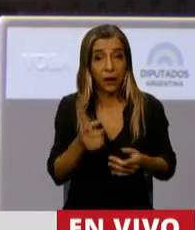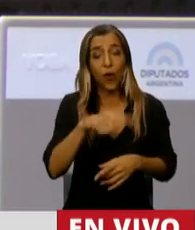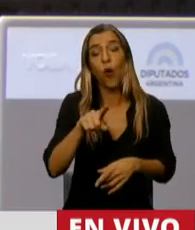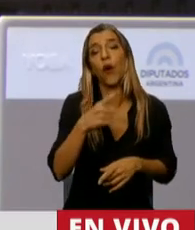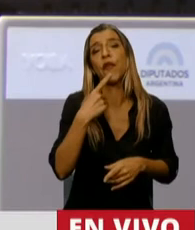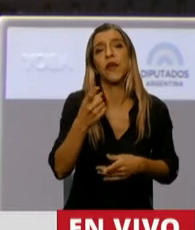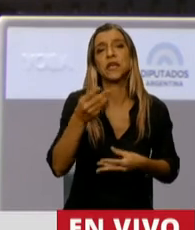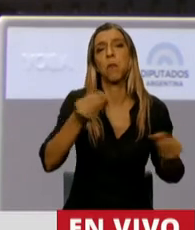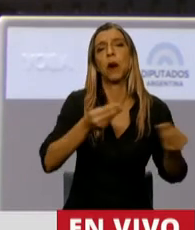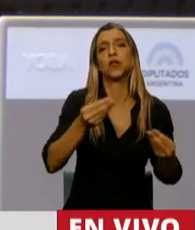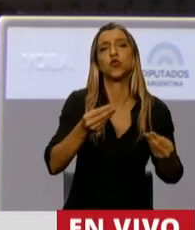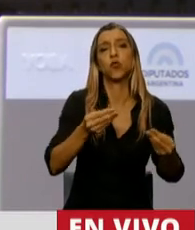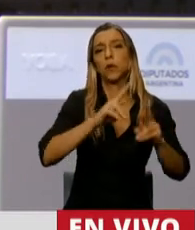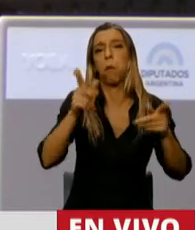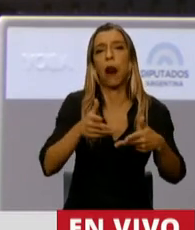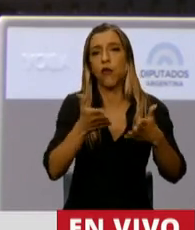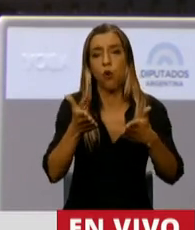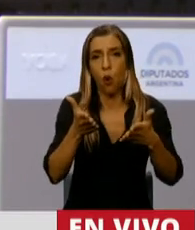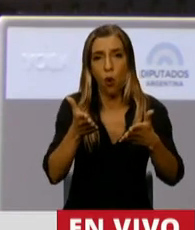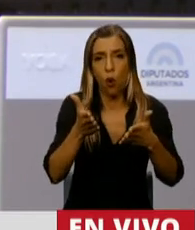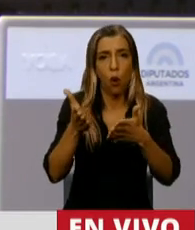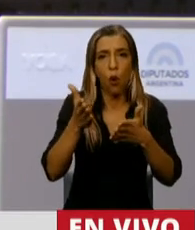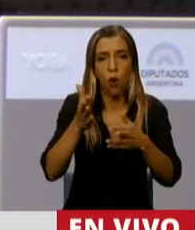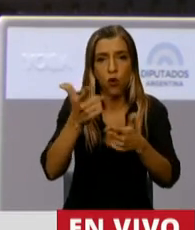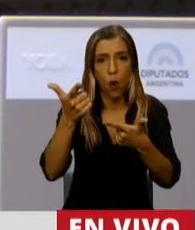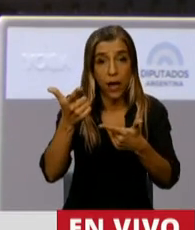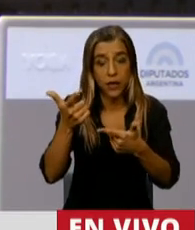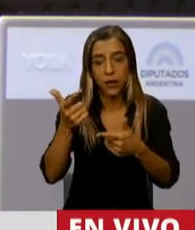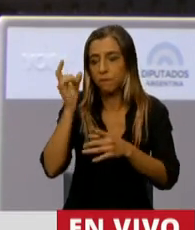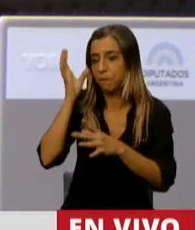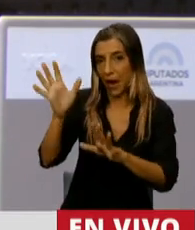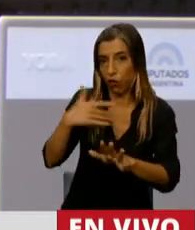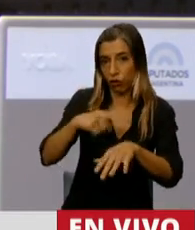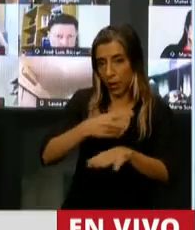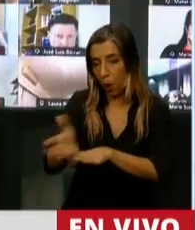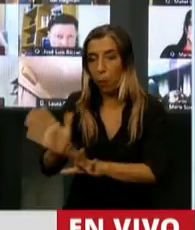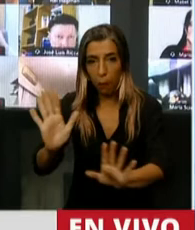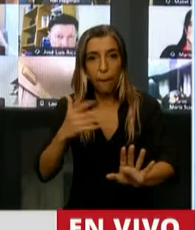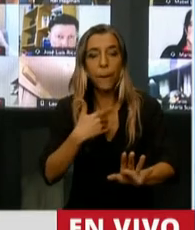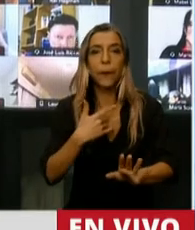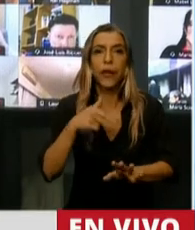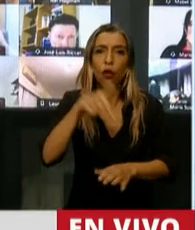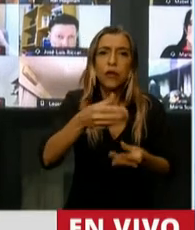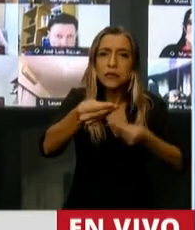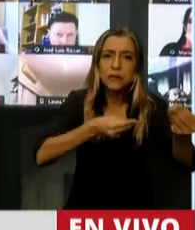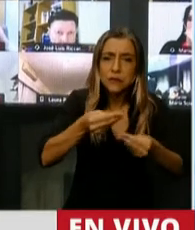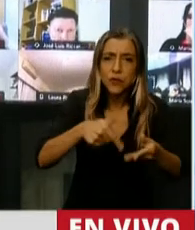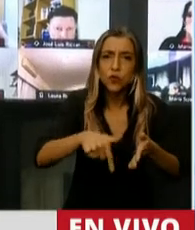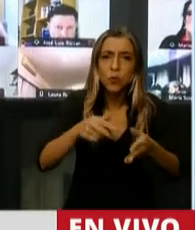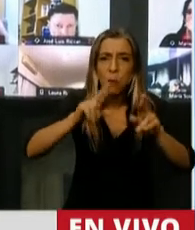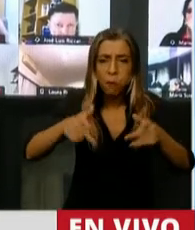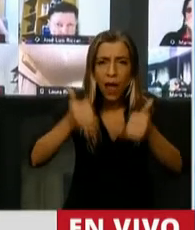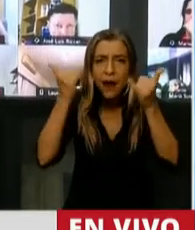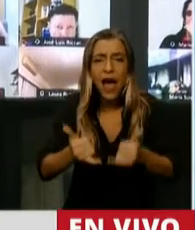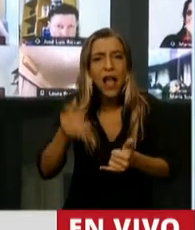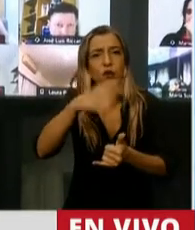que no tiene rumbo. Sí que tiene rumbo, y ahora les voy a decir. Tiene rumbo, perdón, señor Presidente, me he excedido. Pero digo, ¿cómo nos vienen